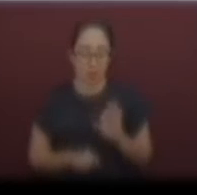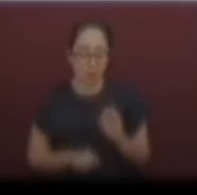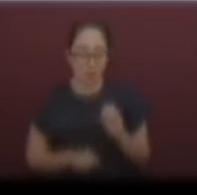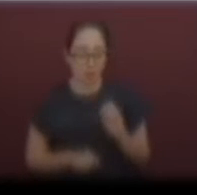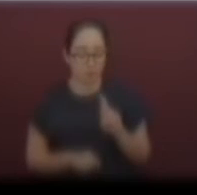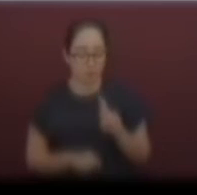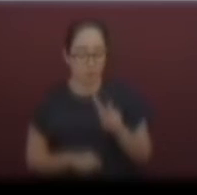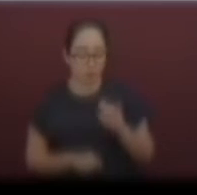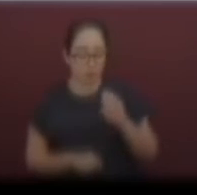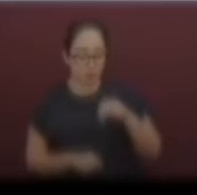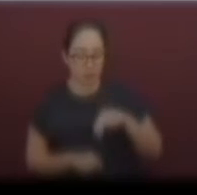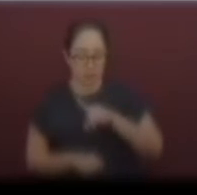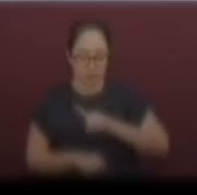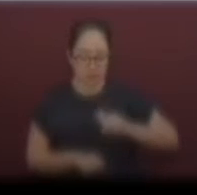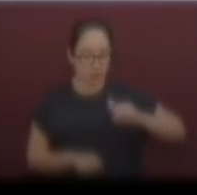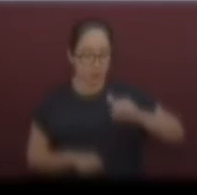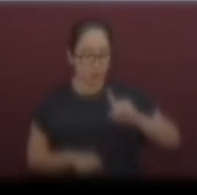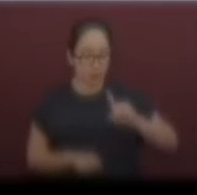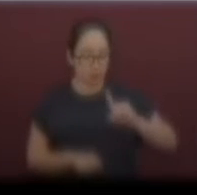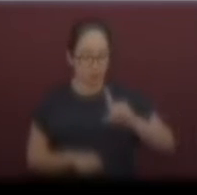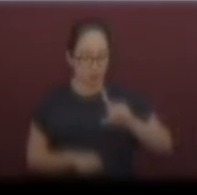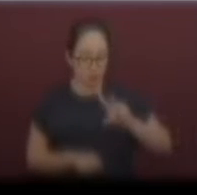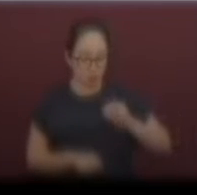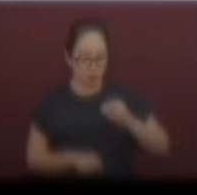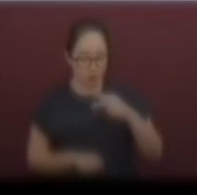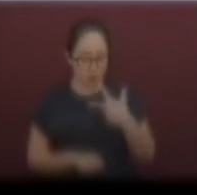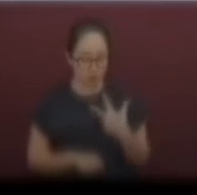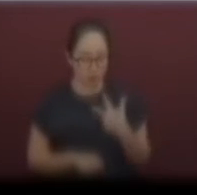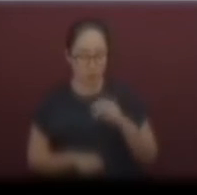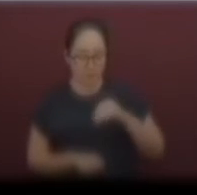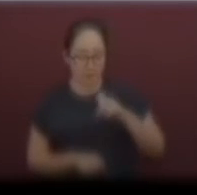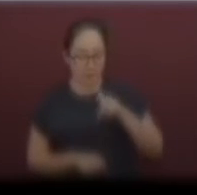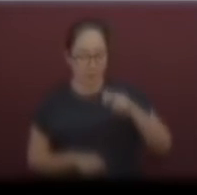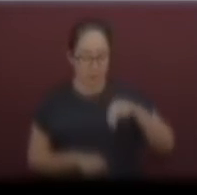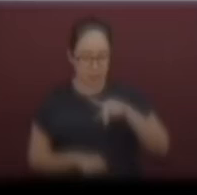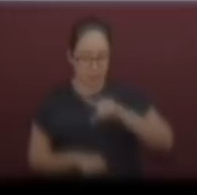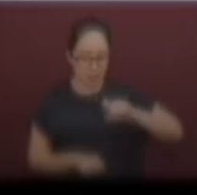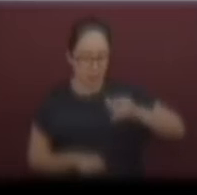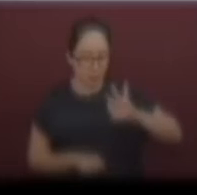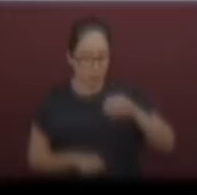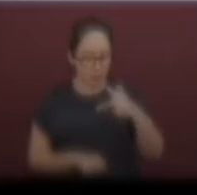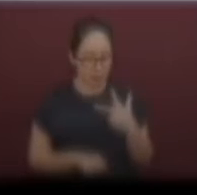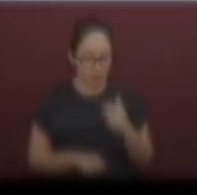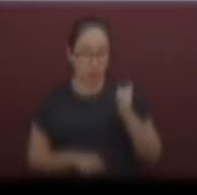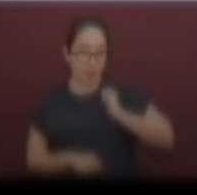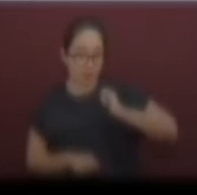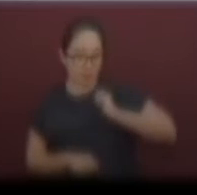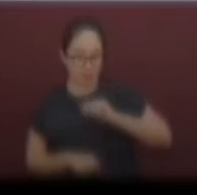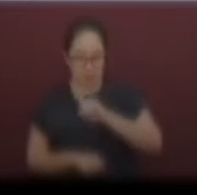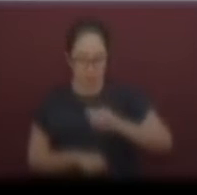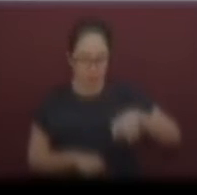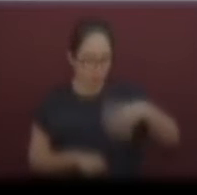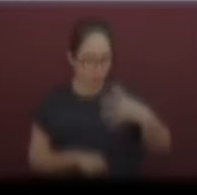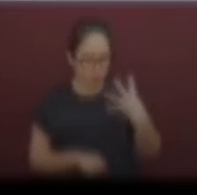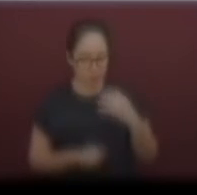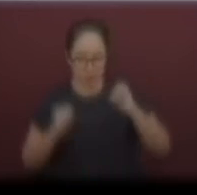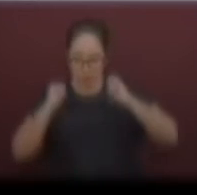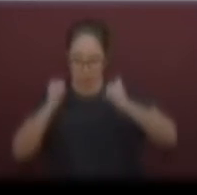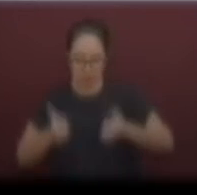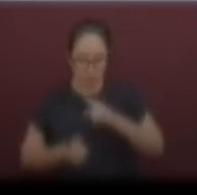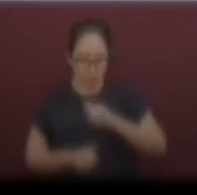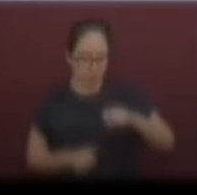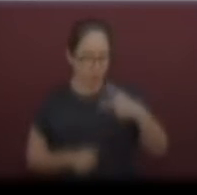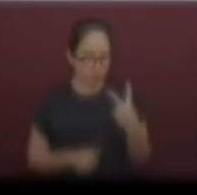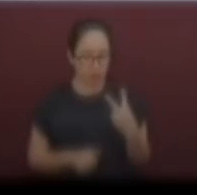188. Medellín, 148. La Antigua, 114. Alvarado, 102.